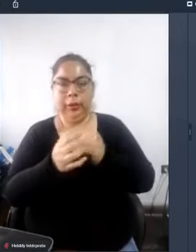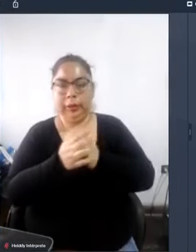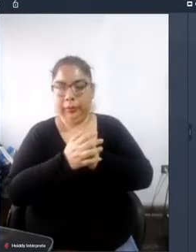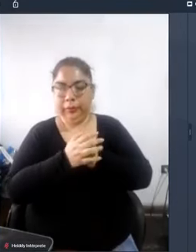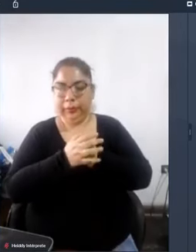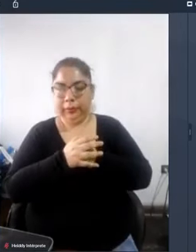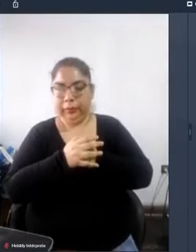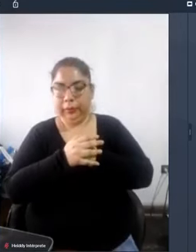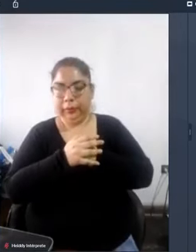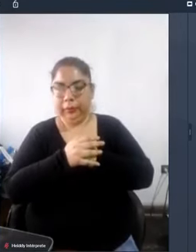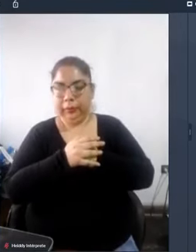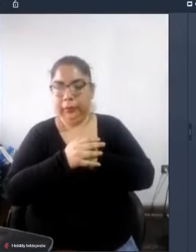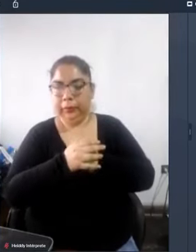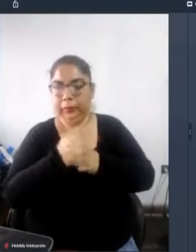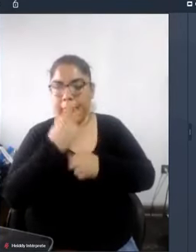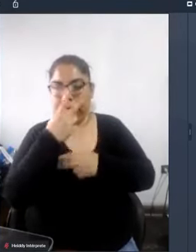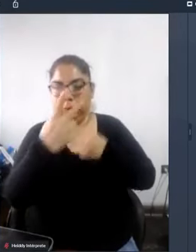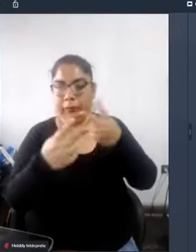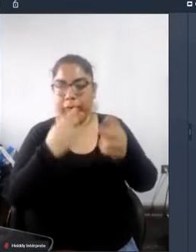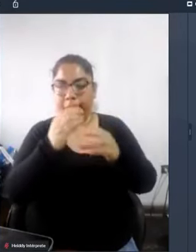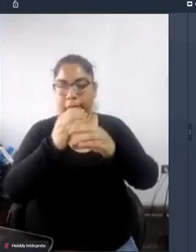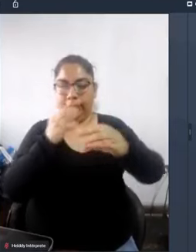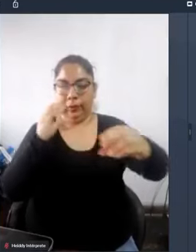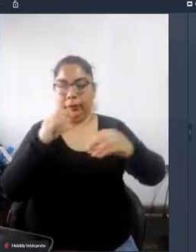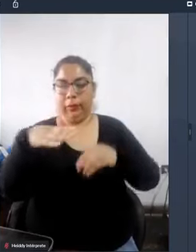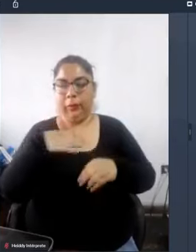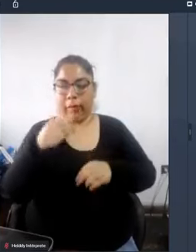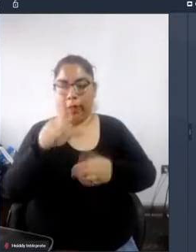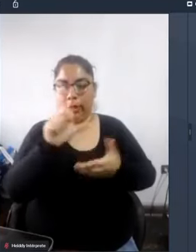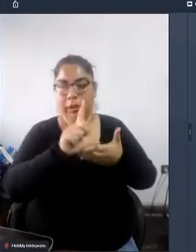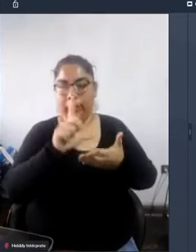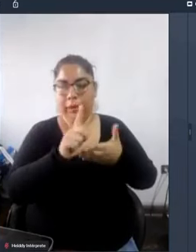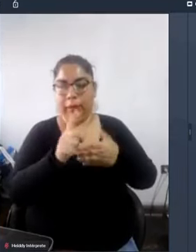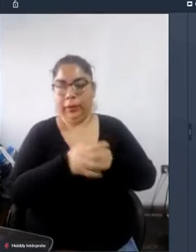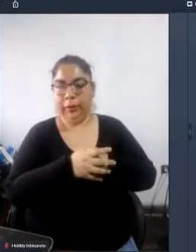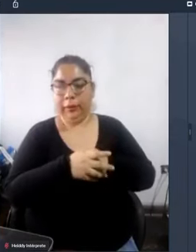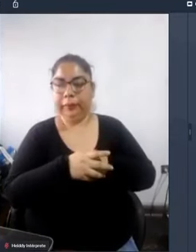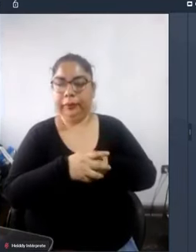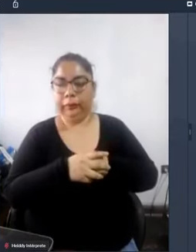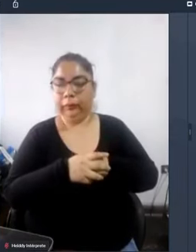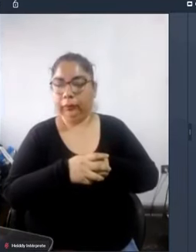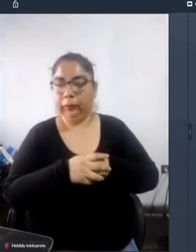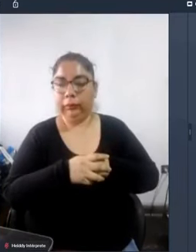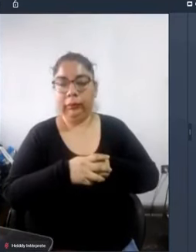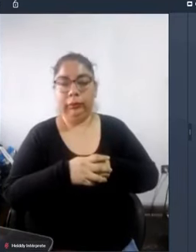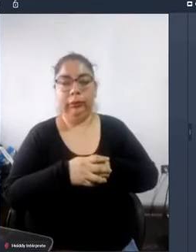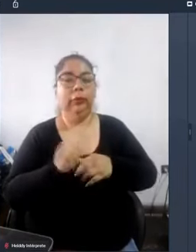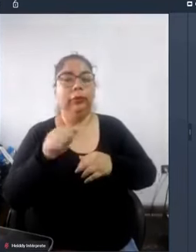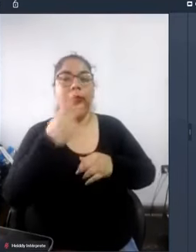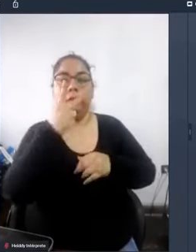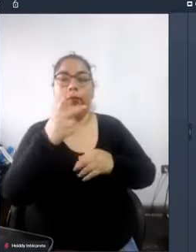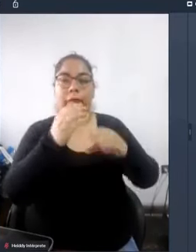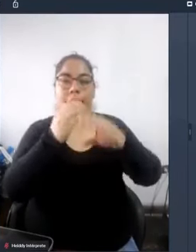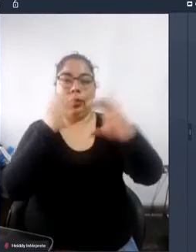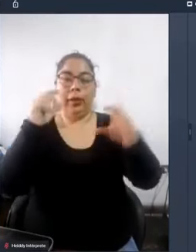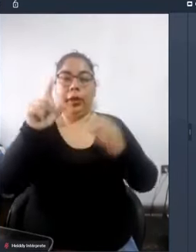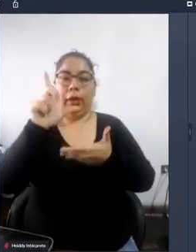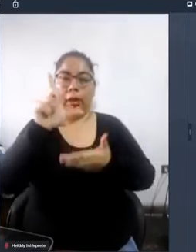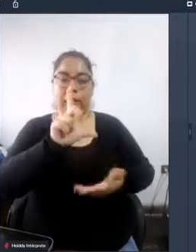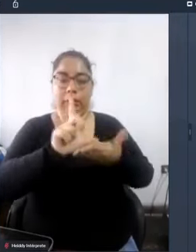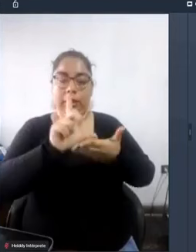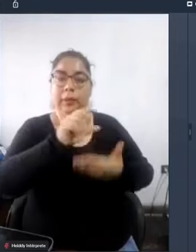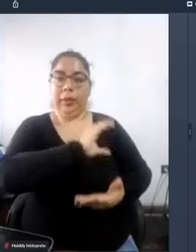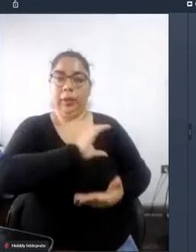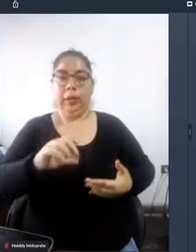y ahí tenemos a la Autoridad de Transporte Urbano en Lima a la Autoridad Autónoma del Sistema Eléctrico Masivo de Transporte de Lima y Callao la ATE